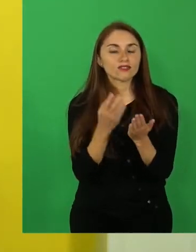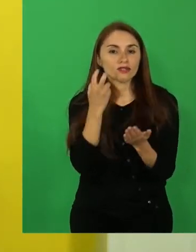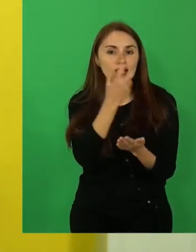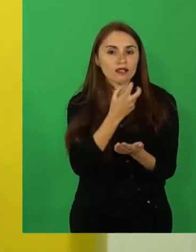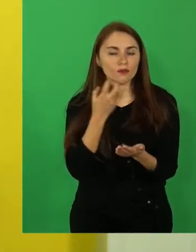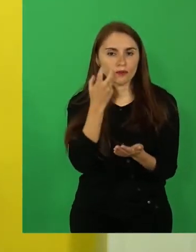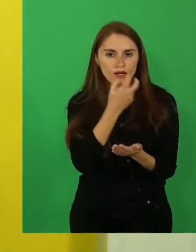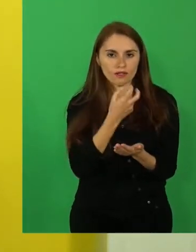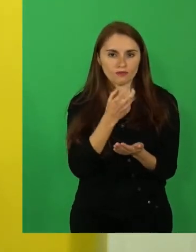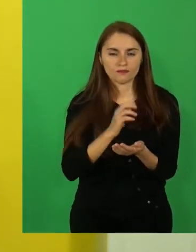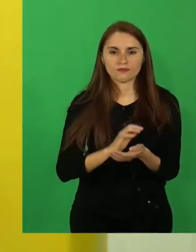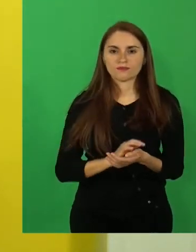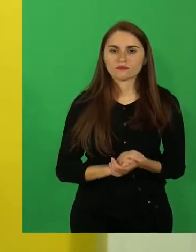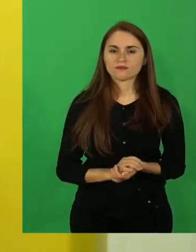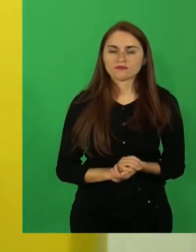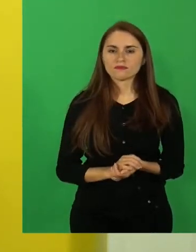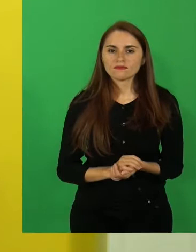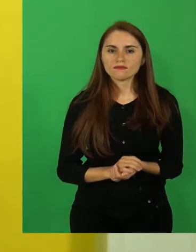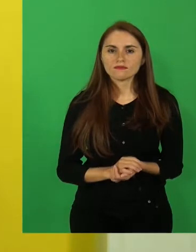lenguaje.